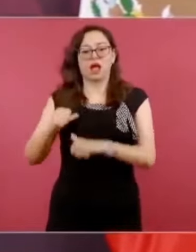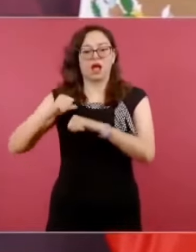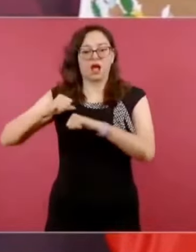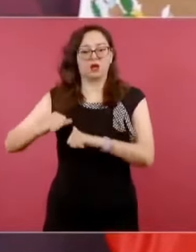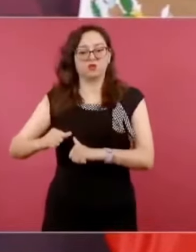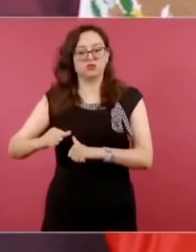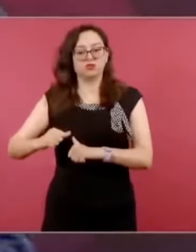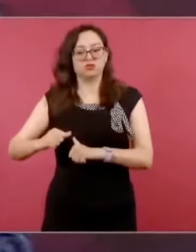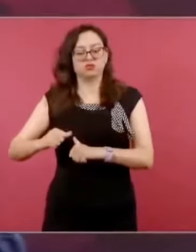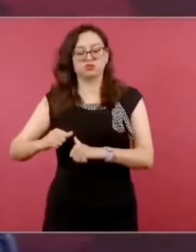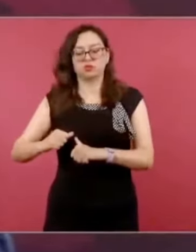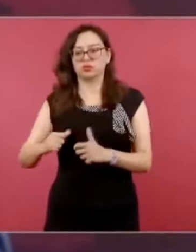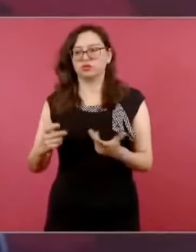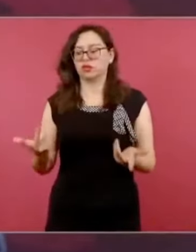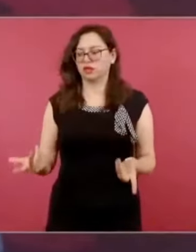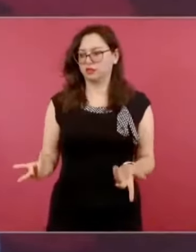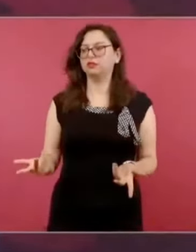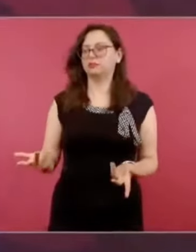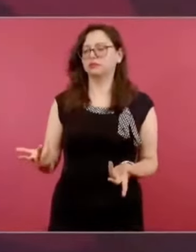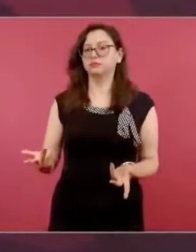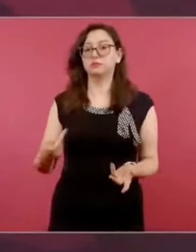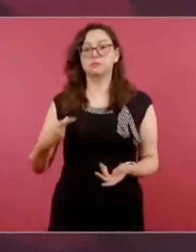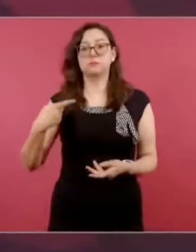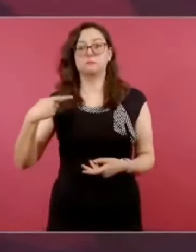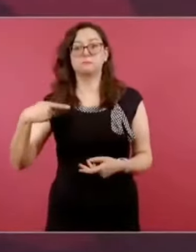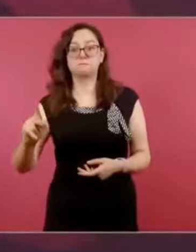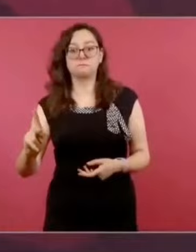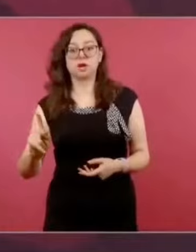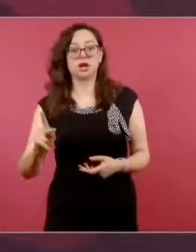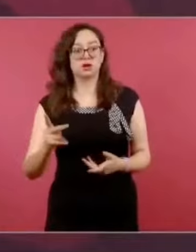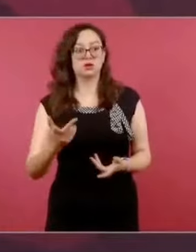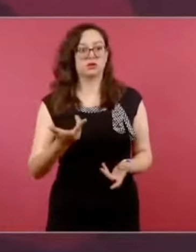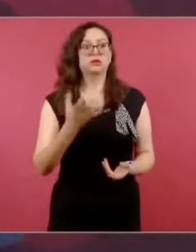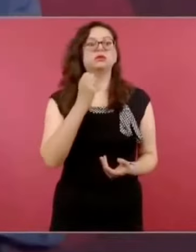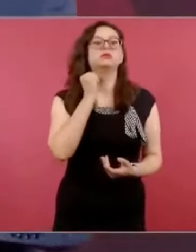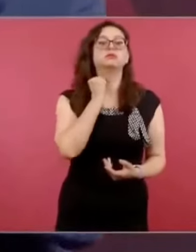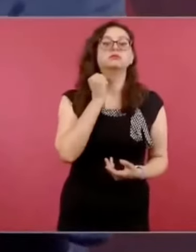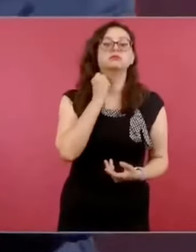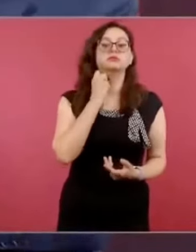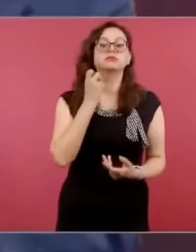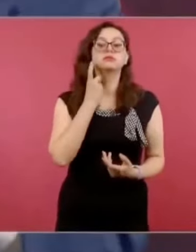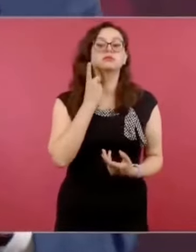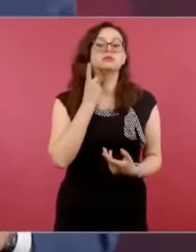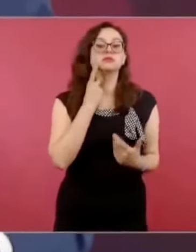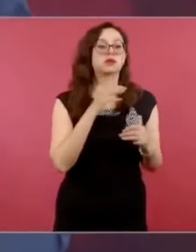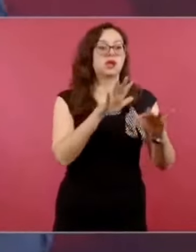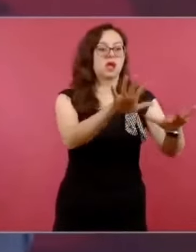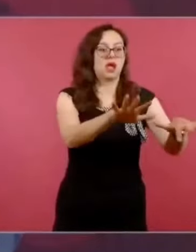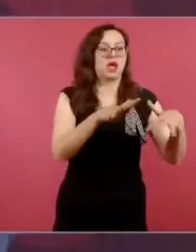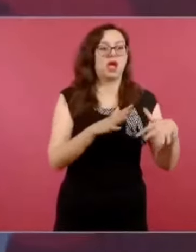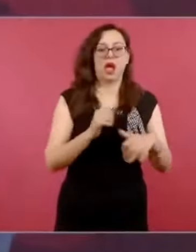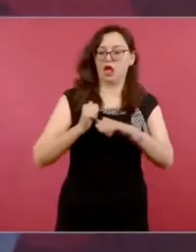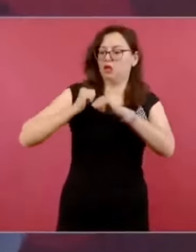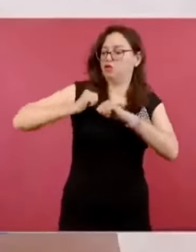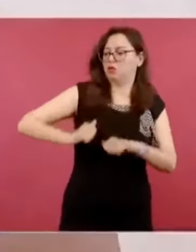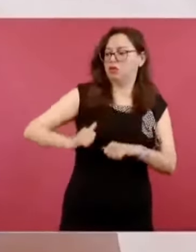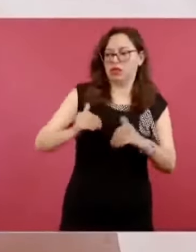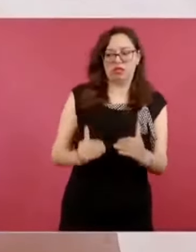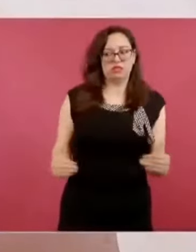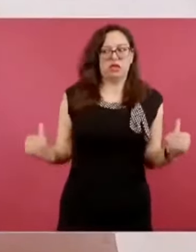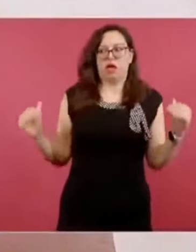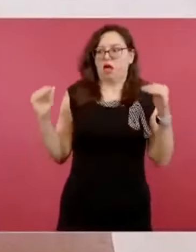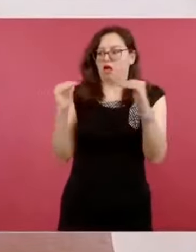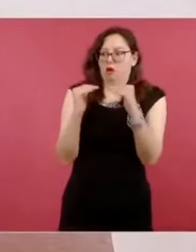Más que nada es una intromisión, es una